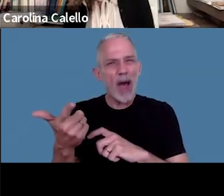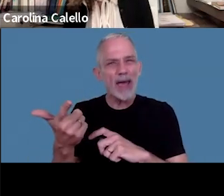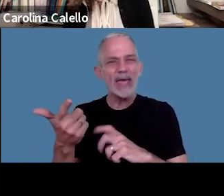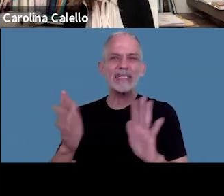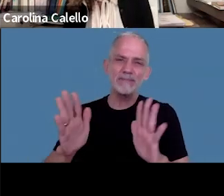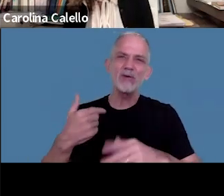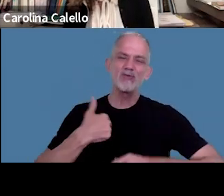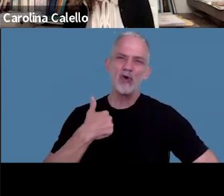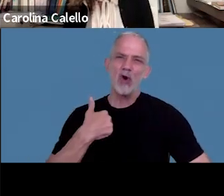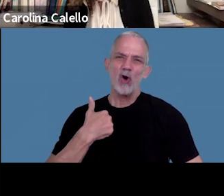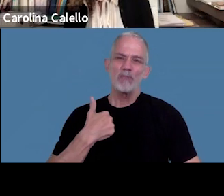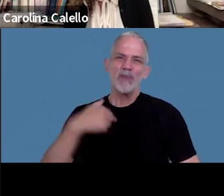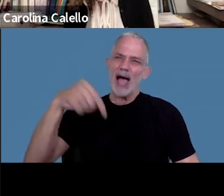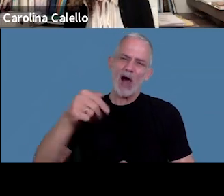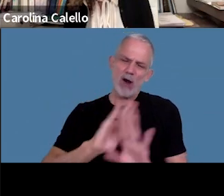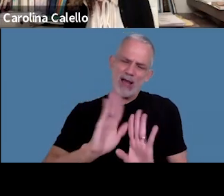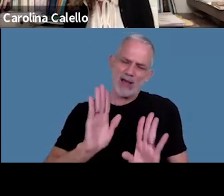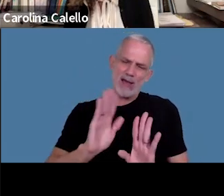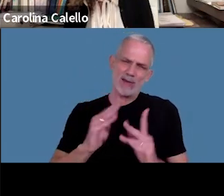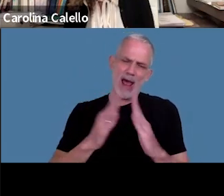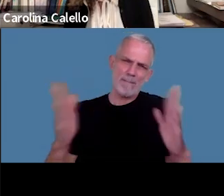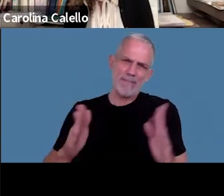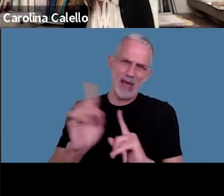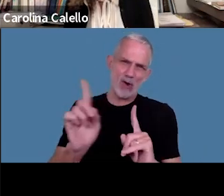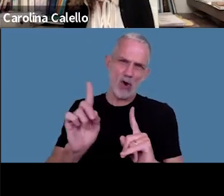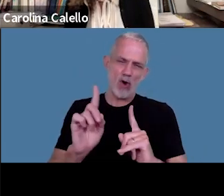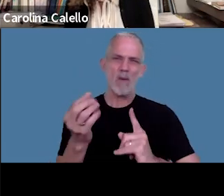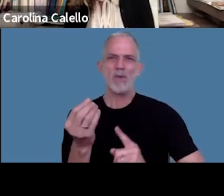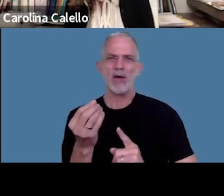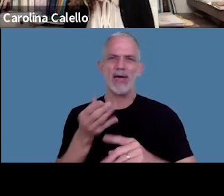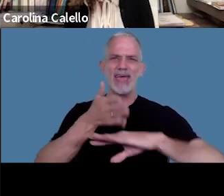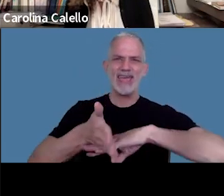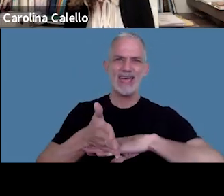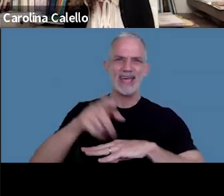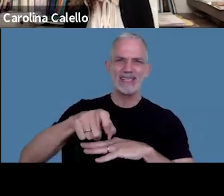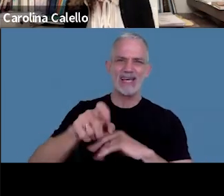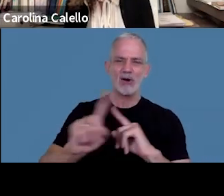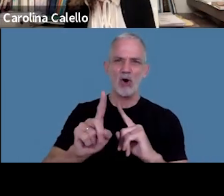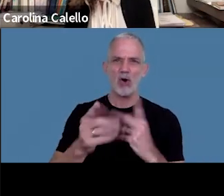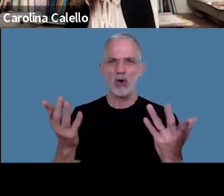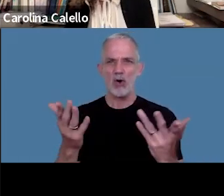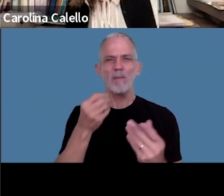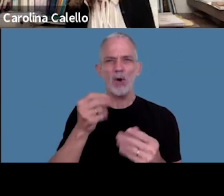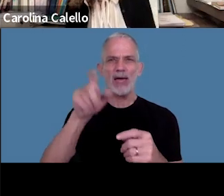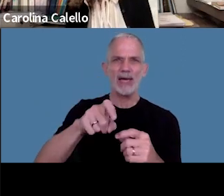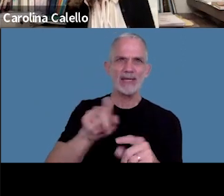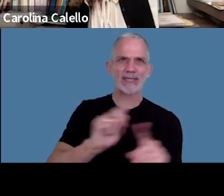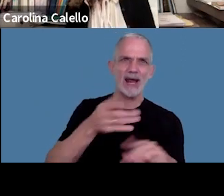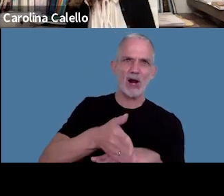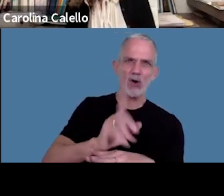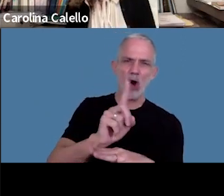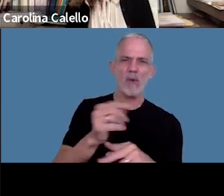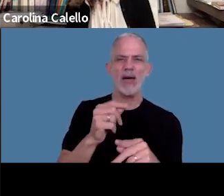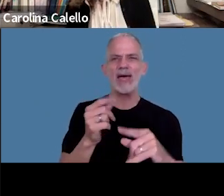antes ahora ya no lo amplían porque no da no da ingresar bueno porque no da ingresar porque hay saldos a